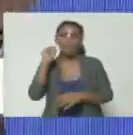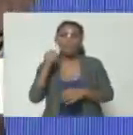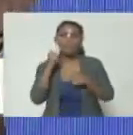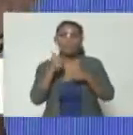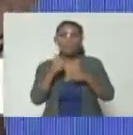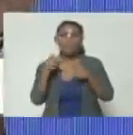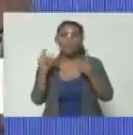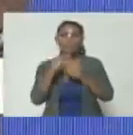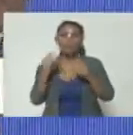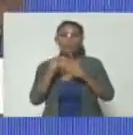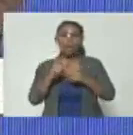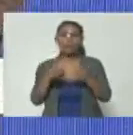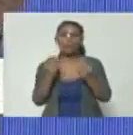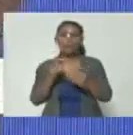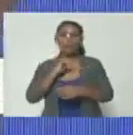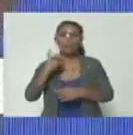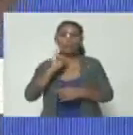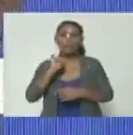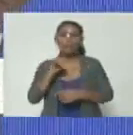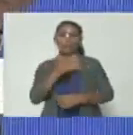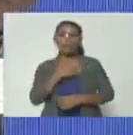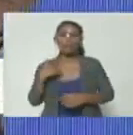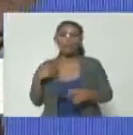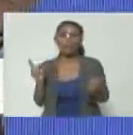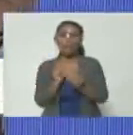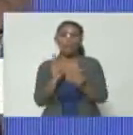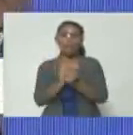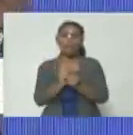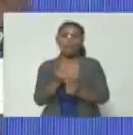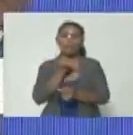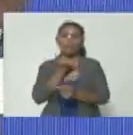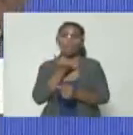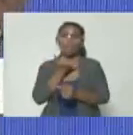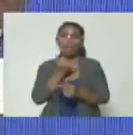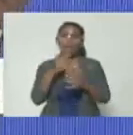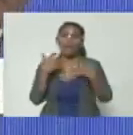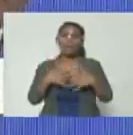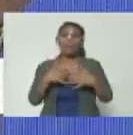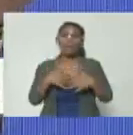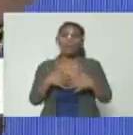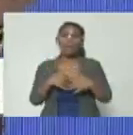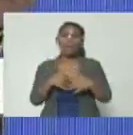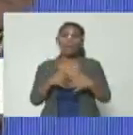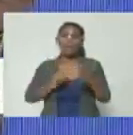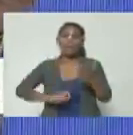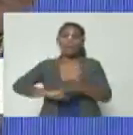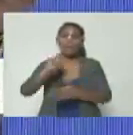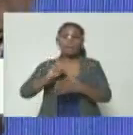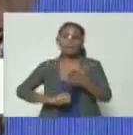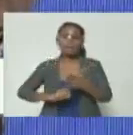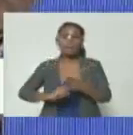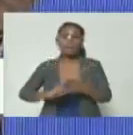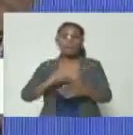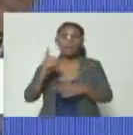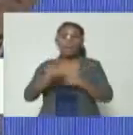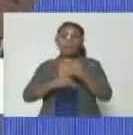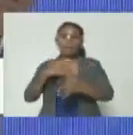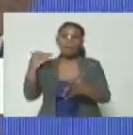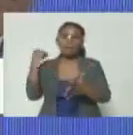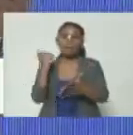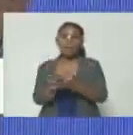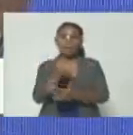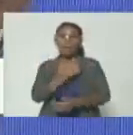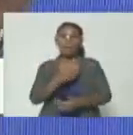ha dado mucha información y quiero precisar no quiero cometer errores la empresa que contrató a los mercenarios para asesinar al